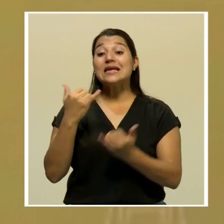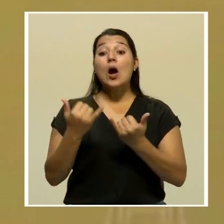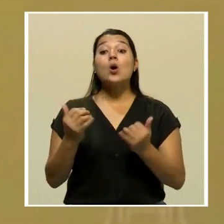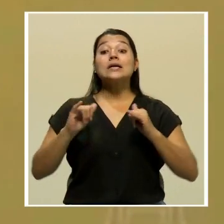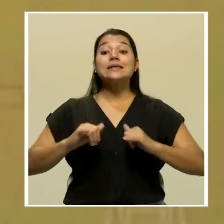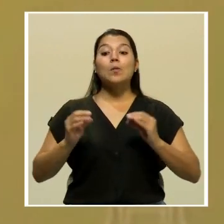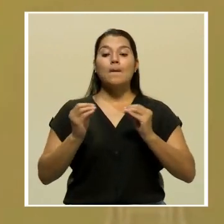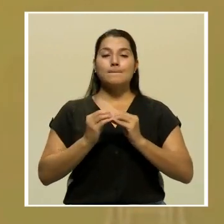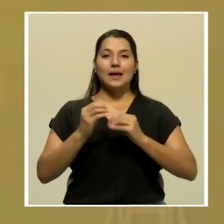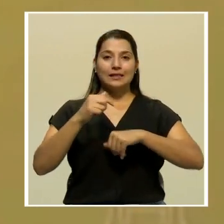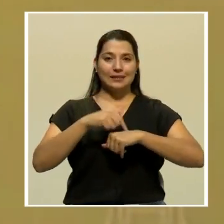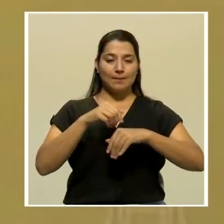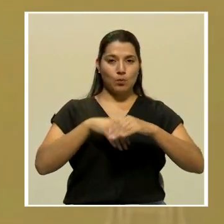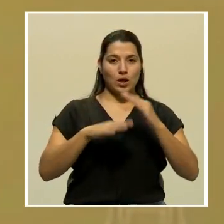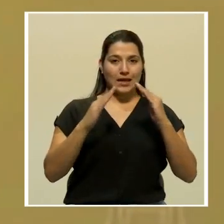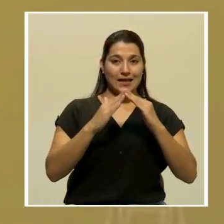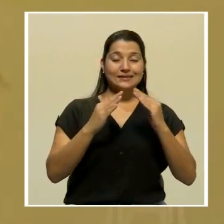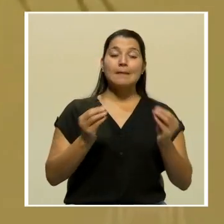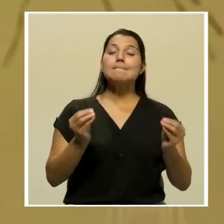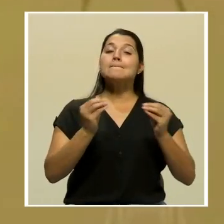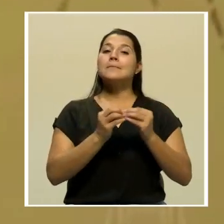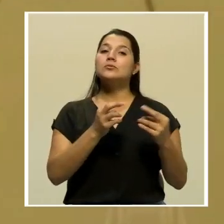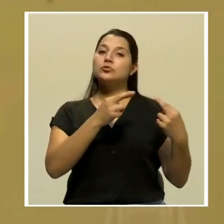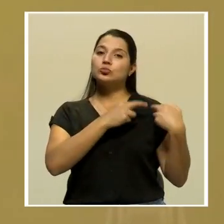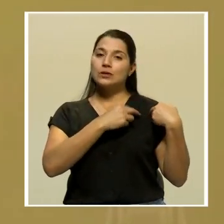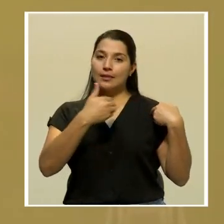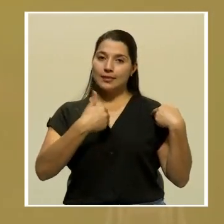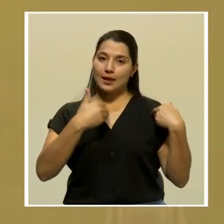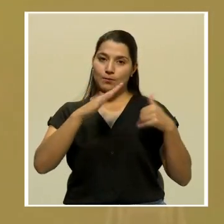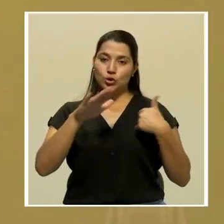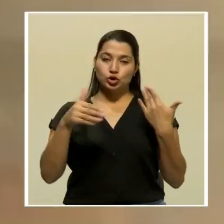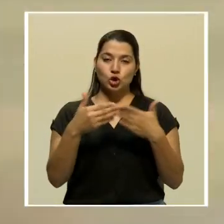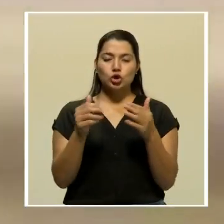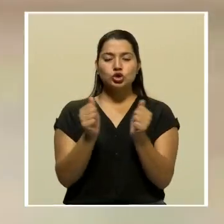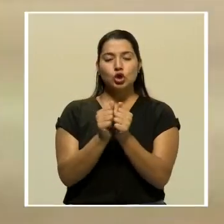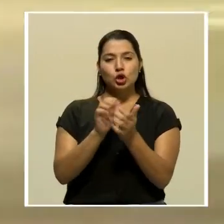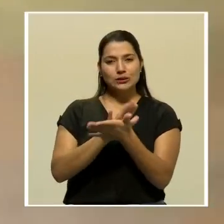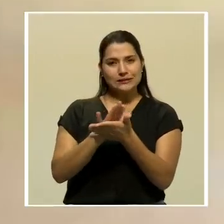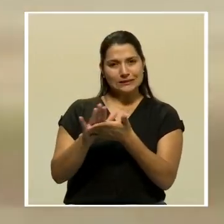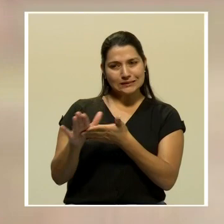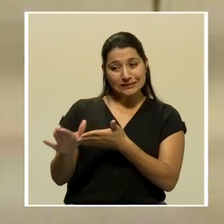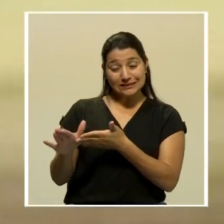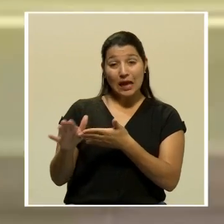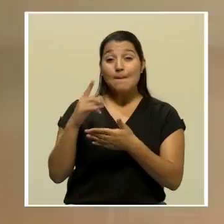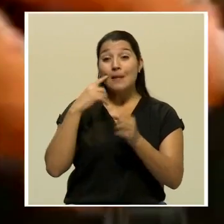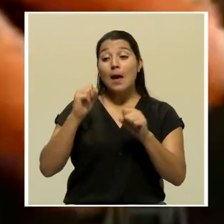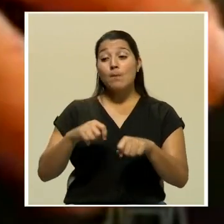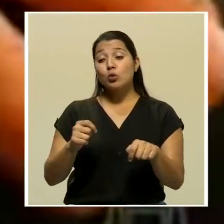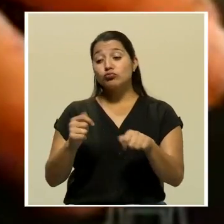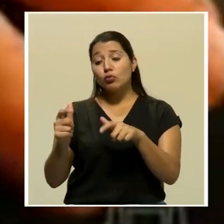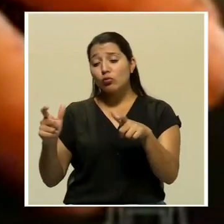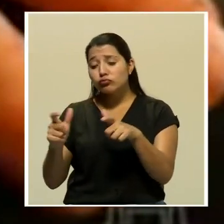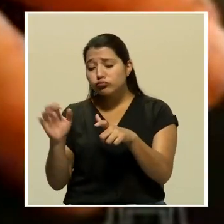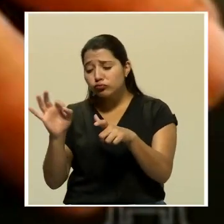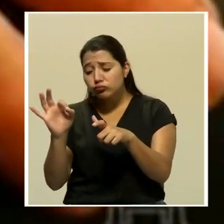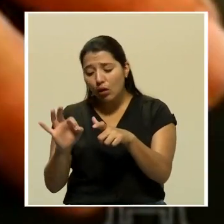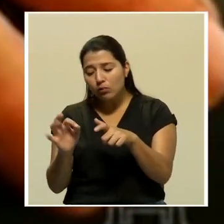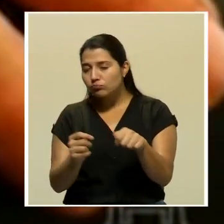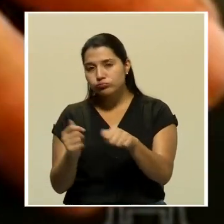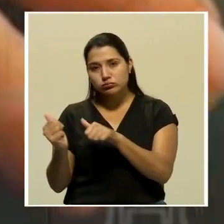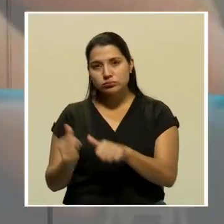en nuestros hogares, es mayor la responsabilidad que tenemos todos con el aseo para poder eliminar los criaderos del mosquito.